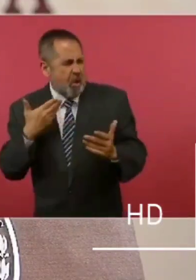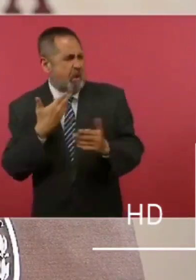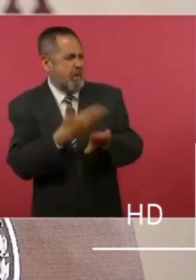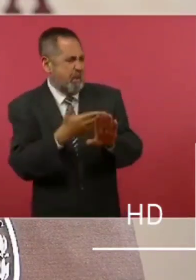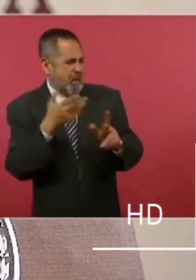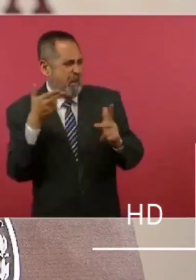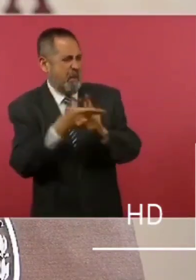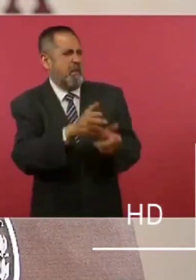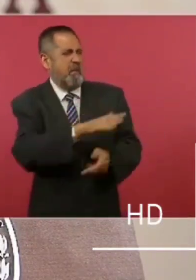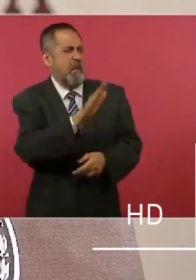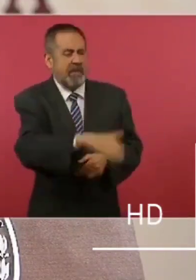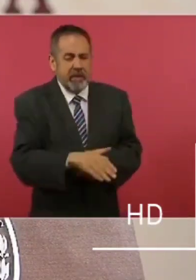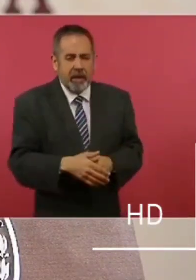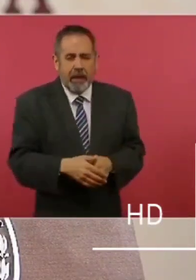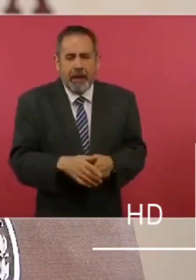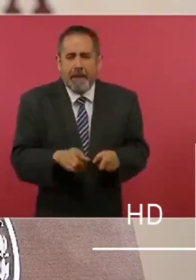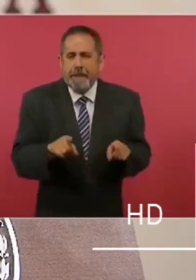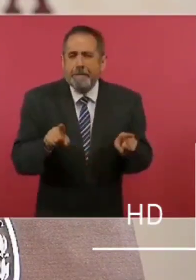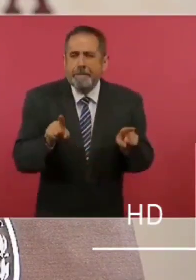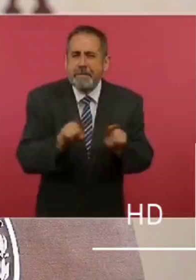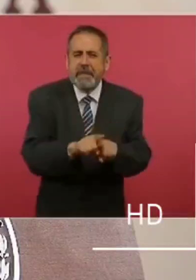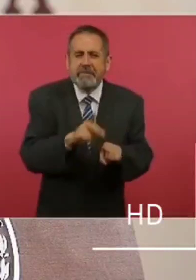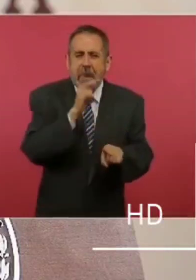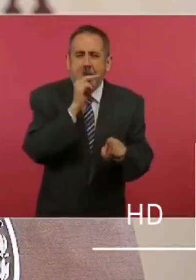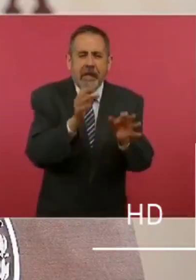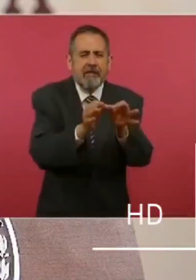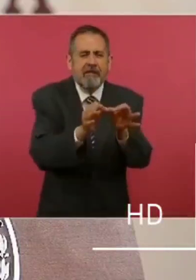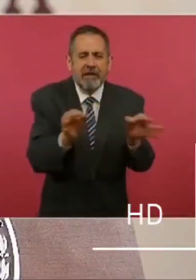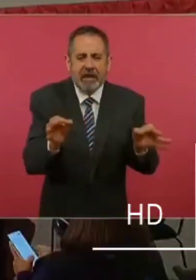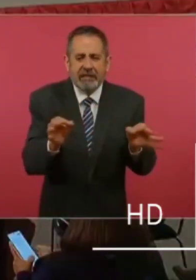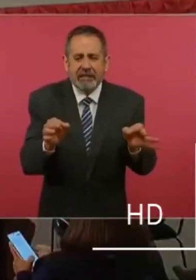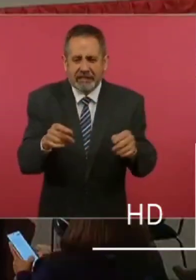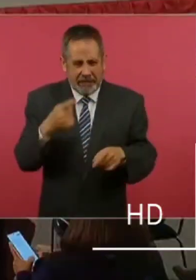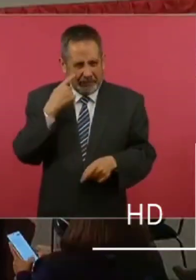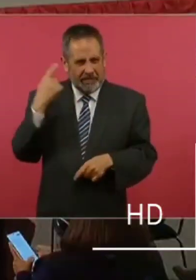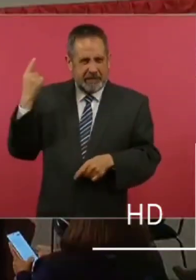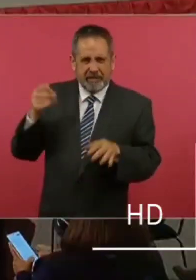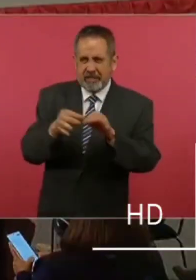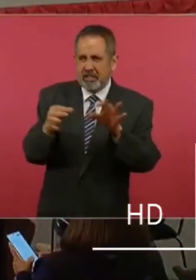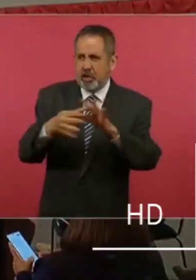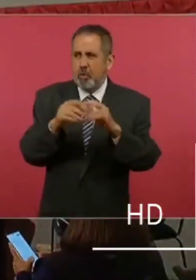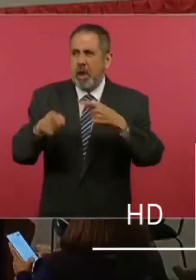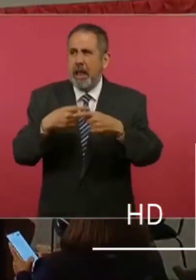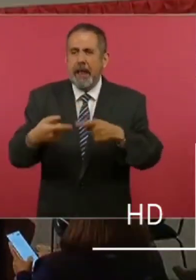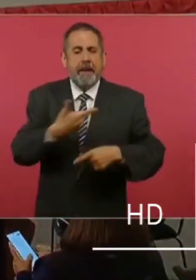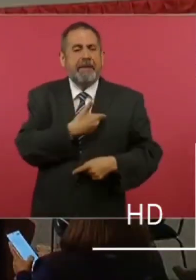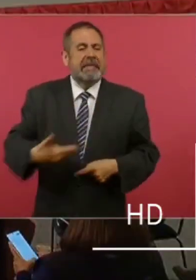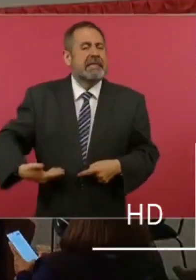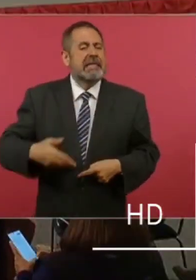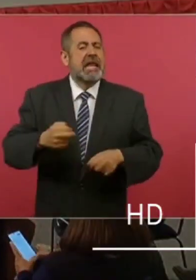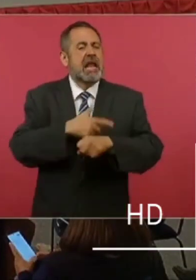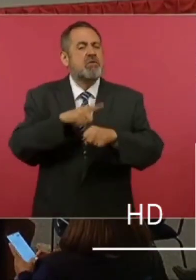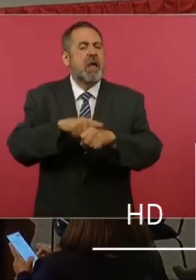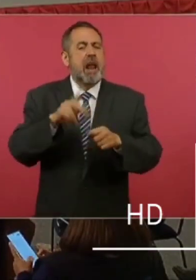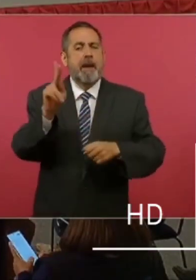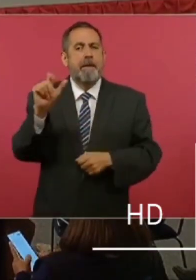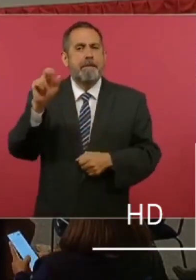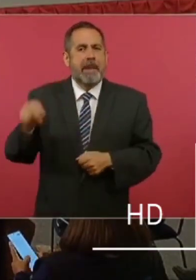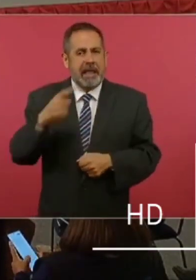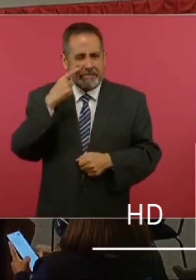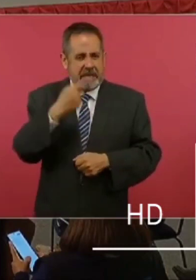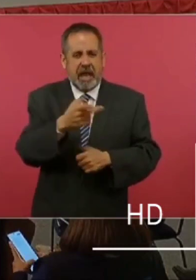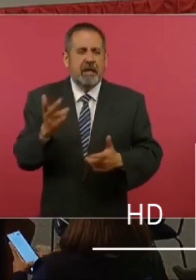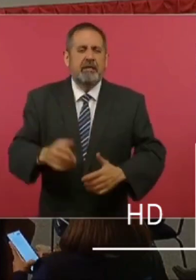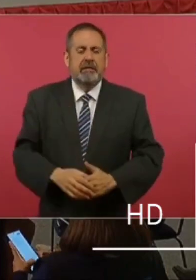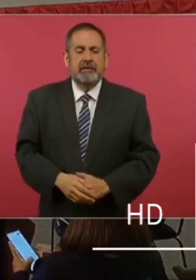La misma línea, el mismo argumento. Vamos a ver qué dice el presidente nacional del PAN, Marco Cortés.